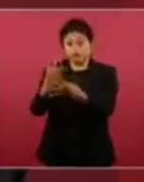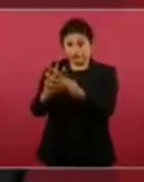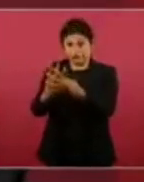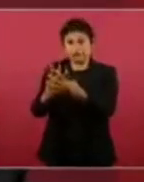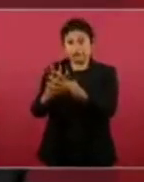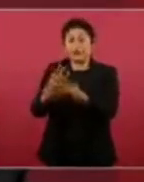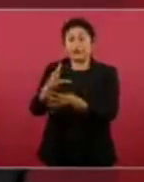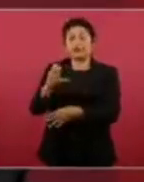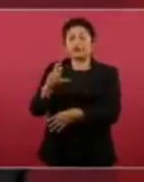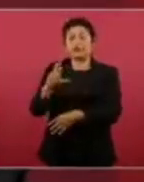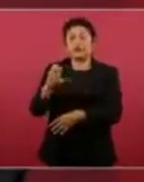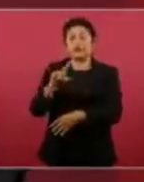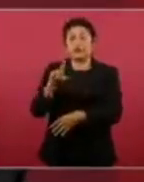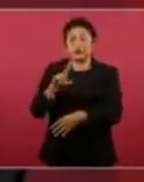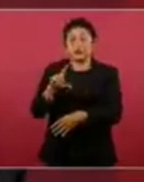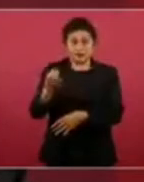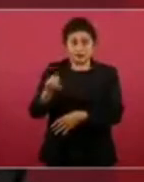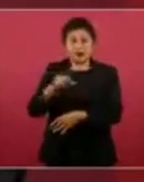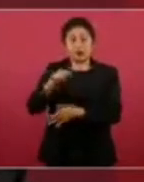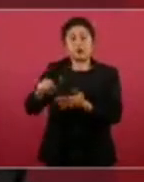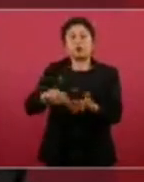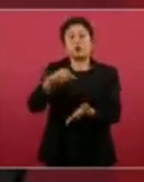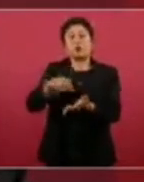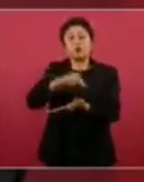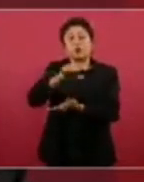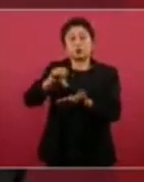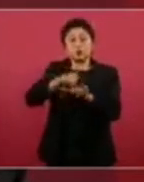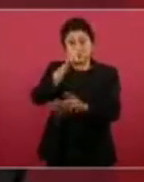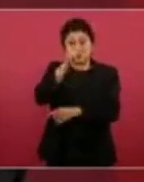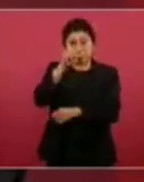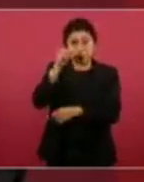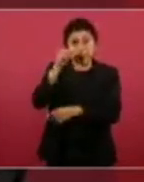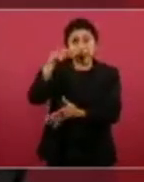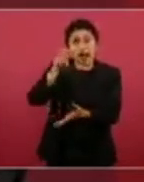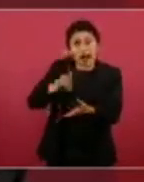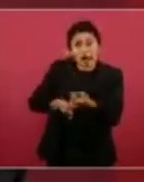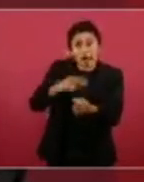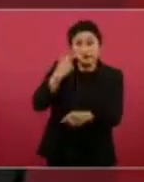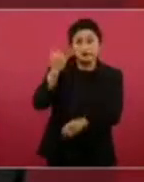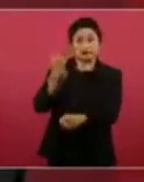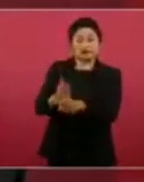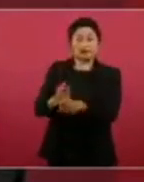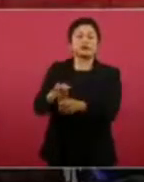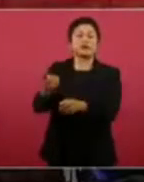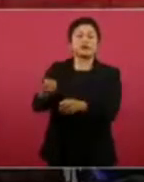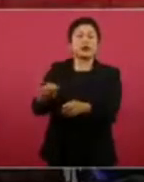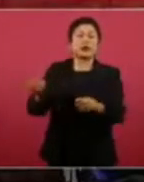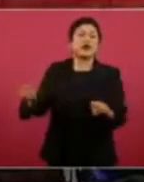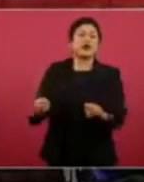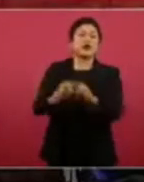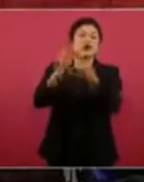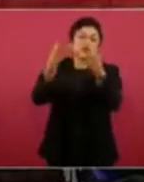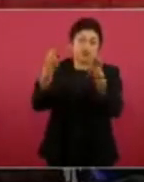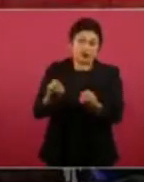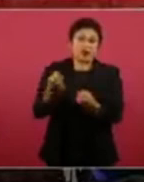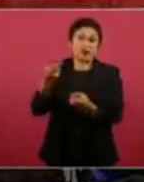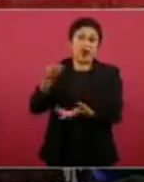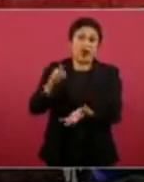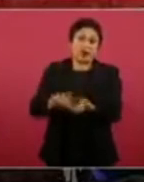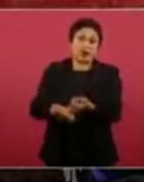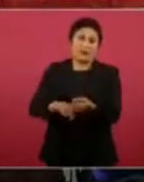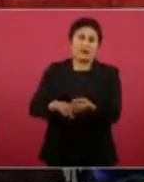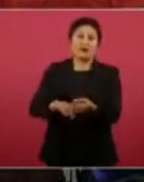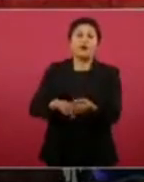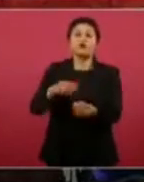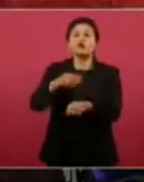se tuvo conocimiento de una agresión en el módulo 2 de este centro penitenciario,